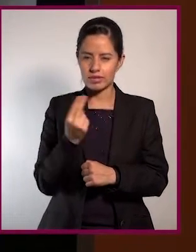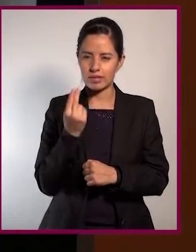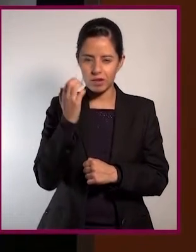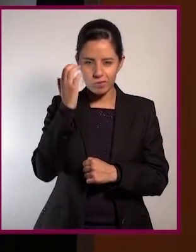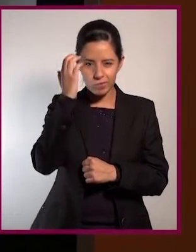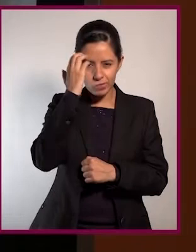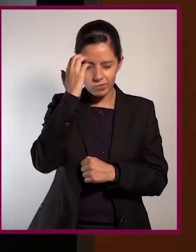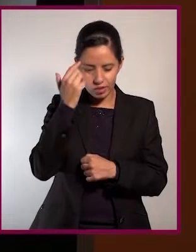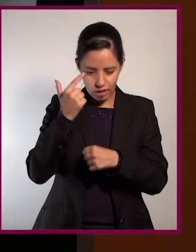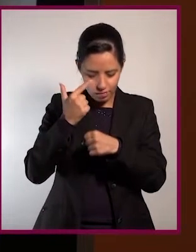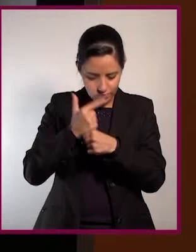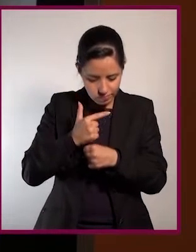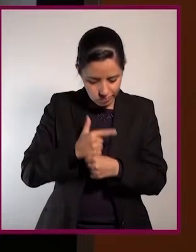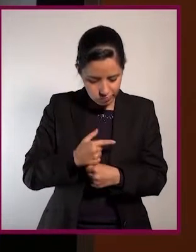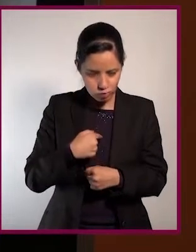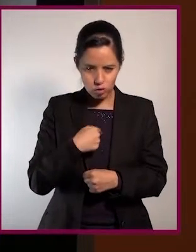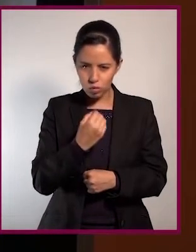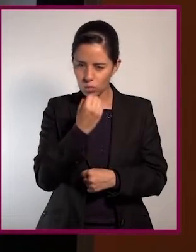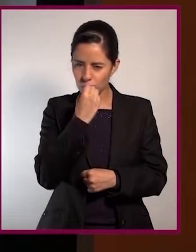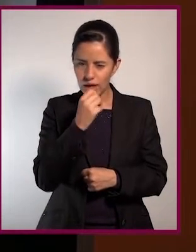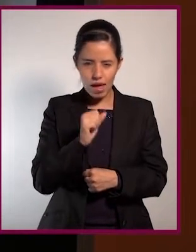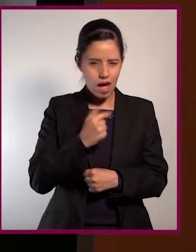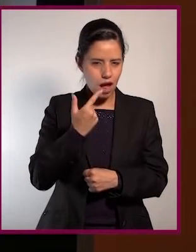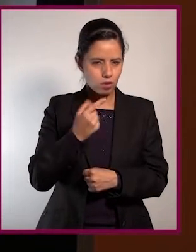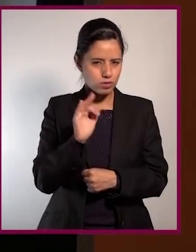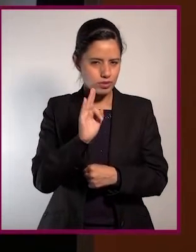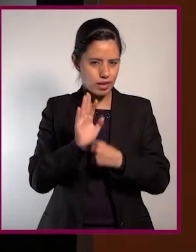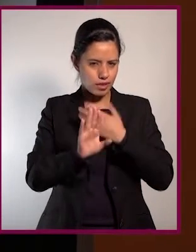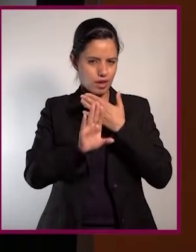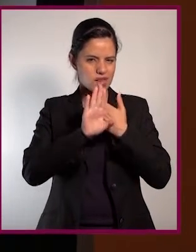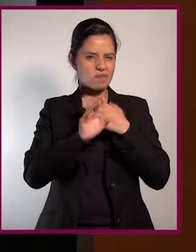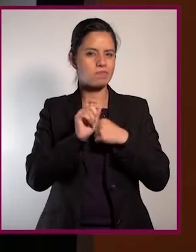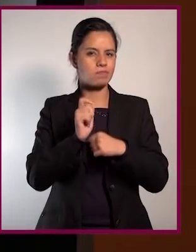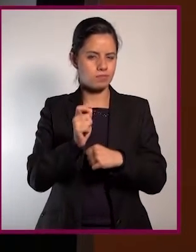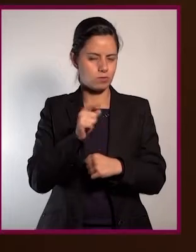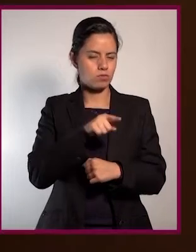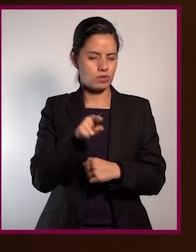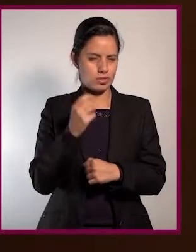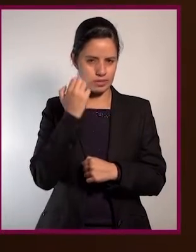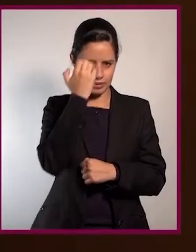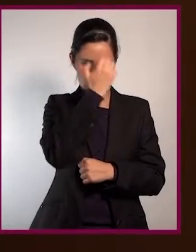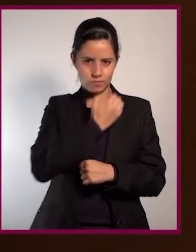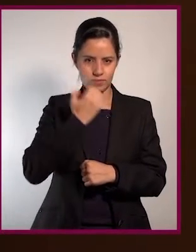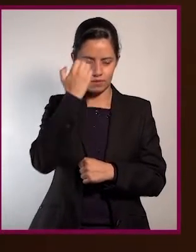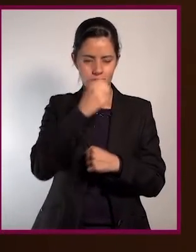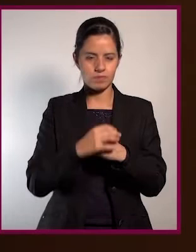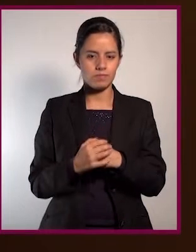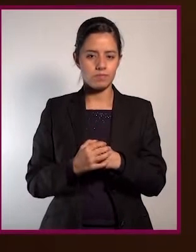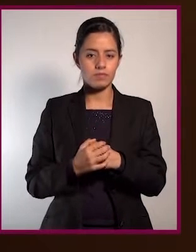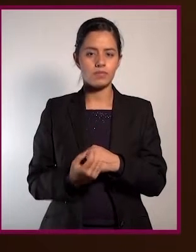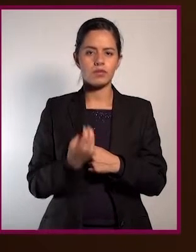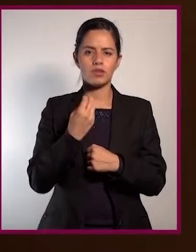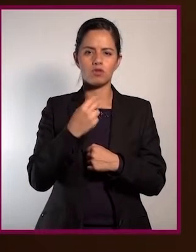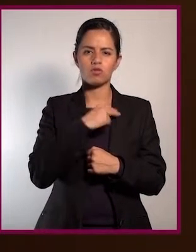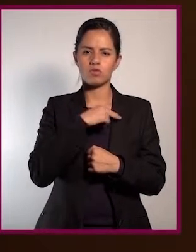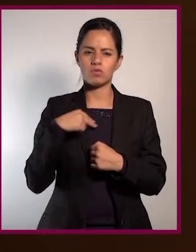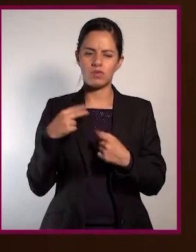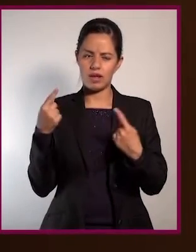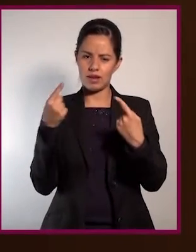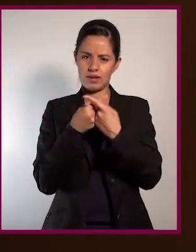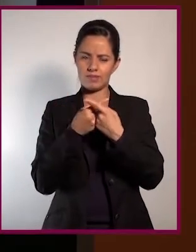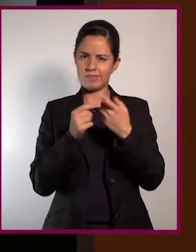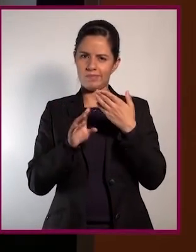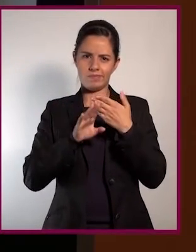que identificar cuál es el alimento que le puede estar causando la reacción. Doctora, ¿cómo podemos contrarrestar esas